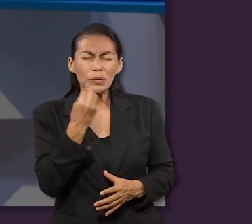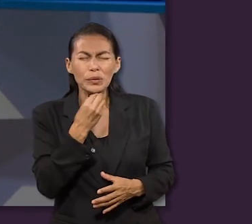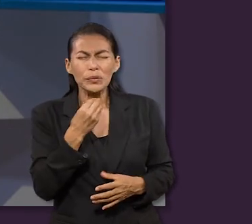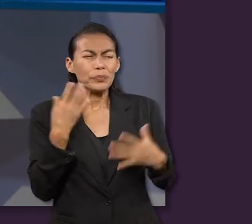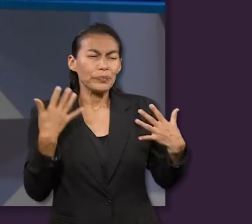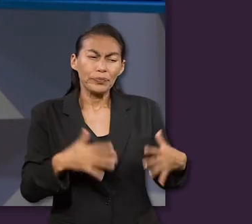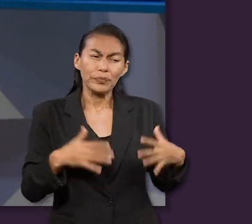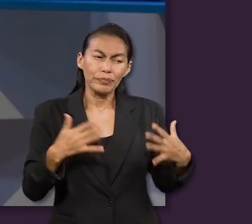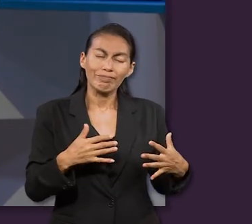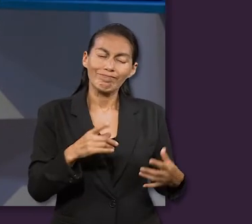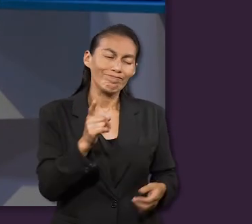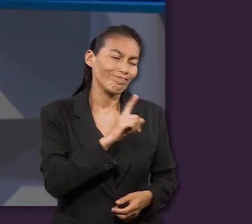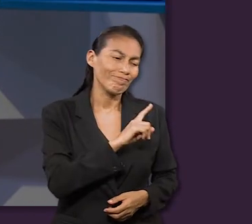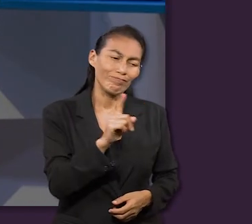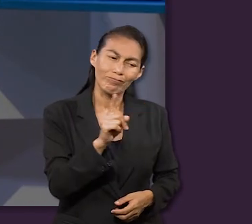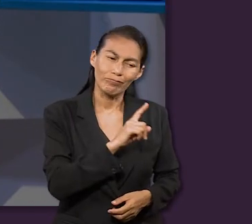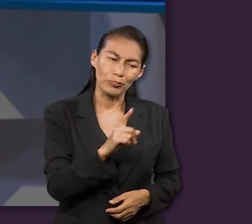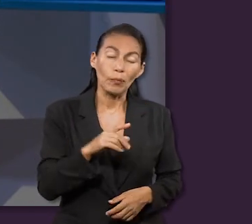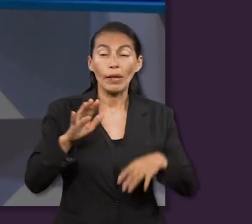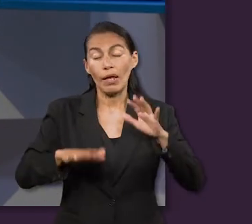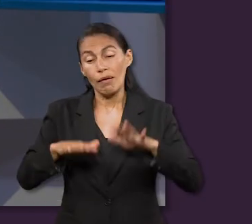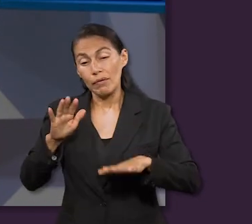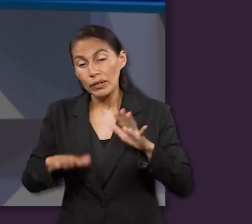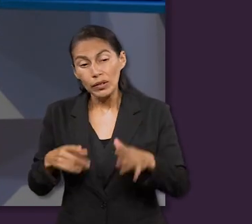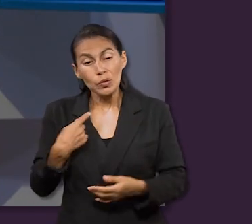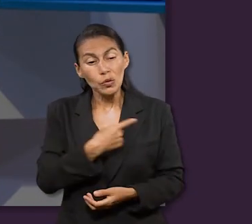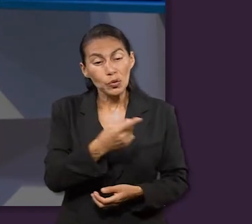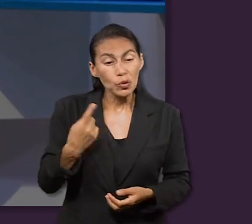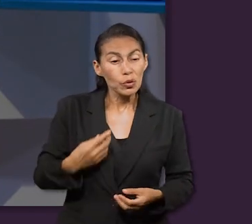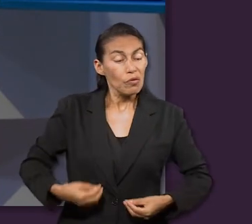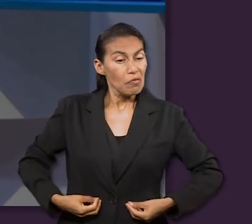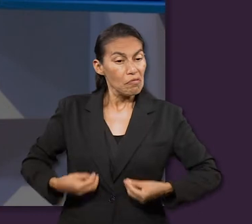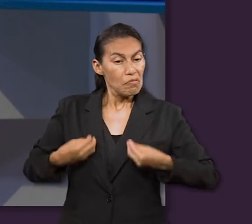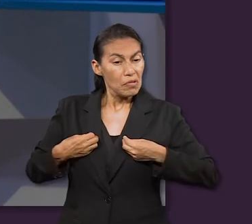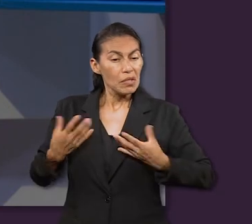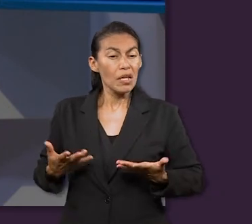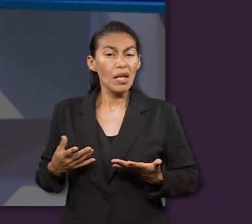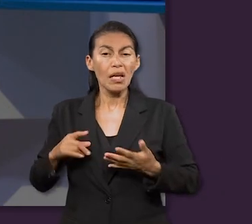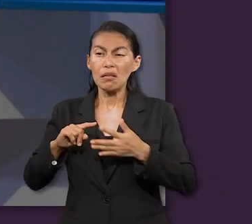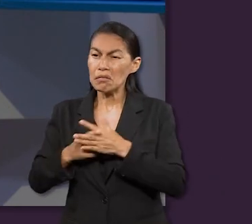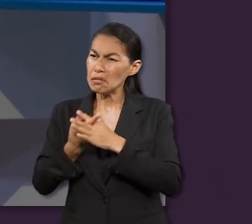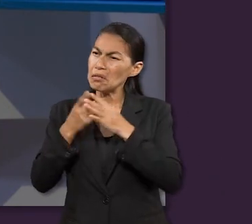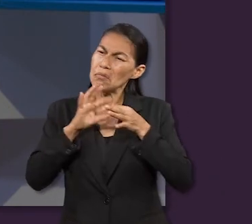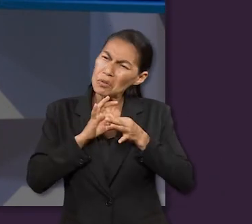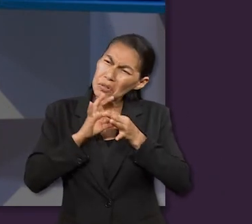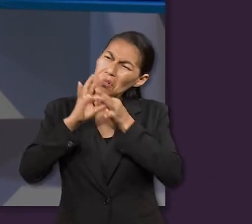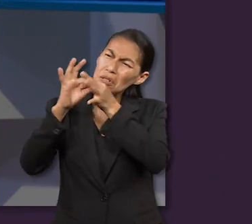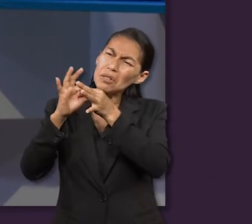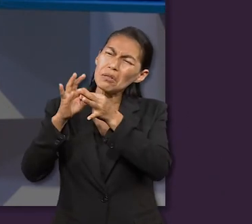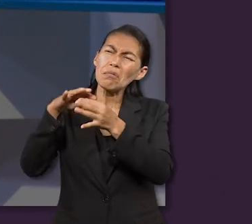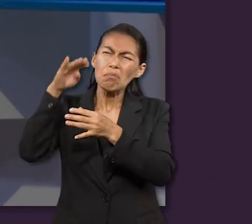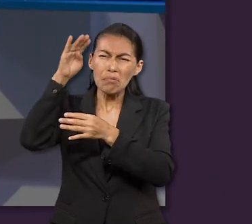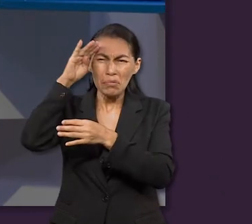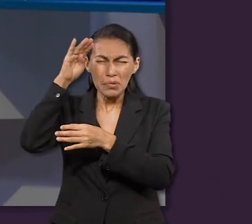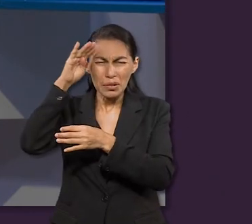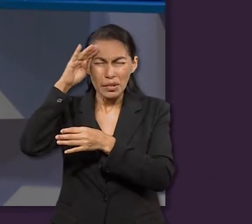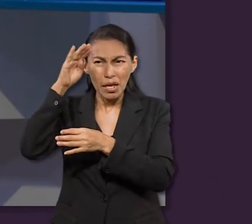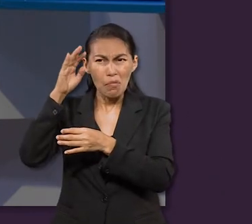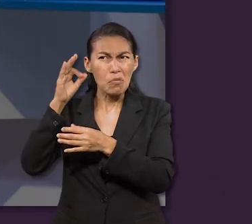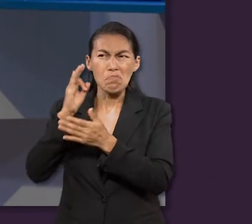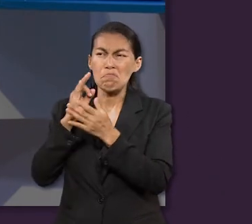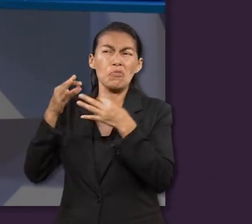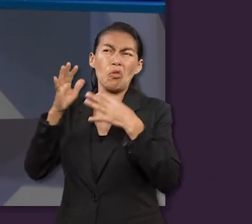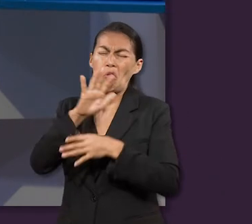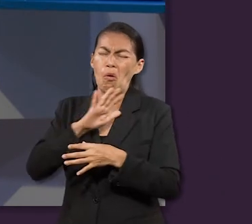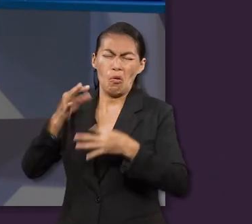es, por así decirlo, color de rosa. Creo que cuando nosotros iniciamos en nuestra vida cristiana, asumimos que así va a ser. Y